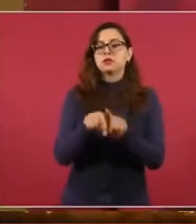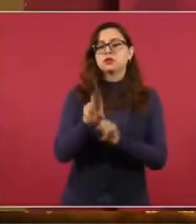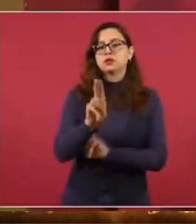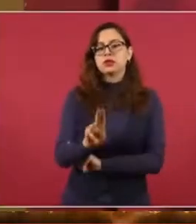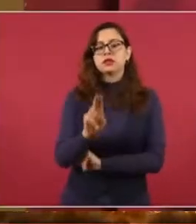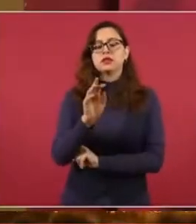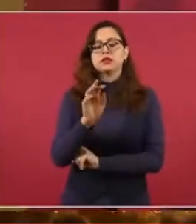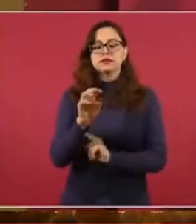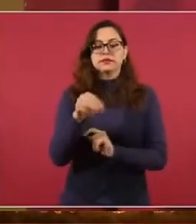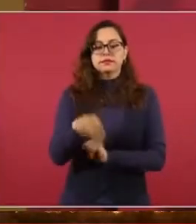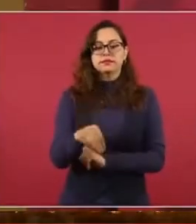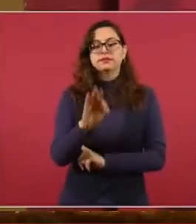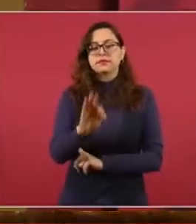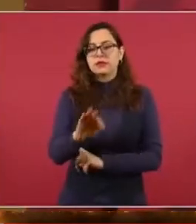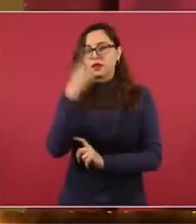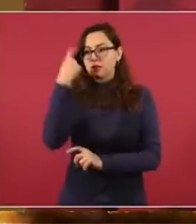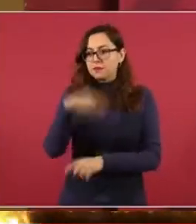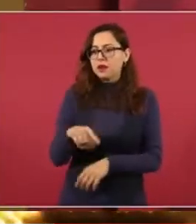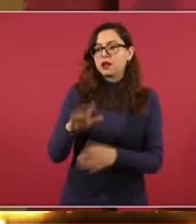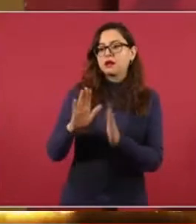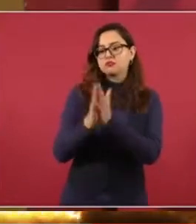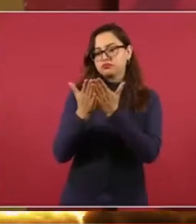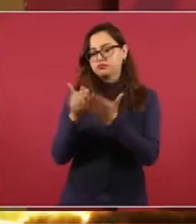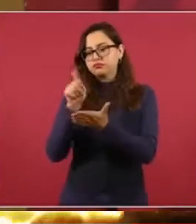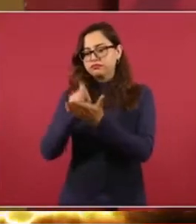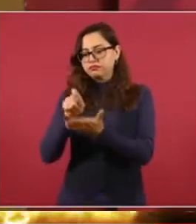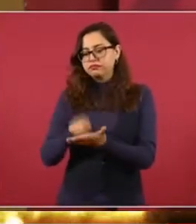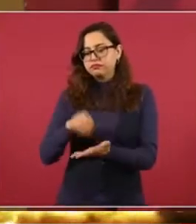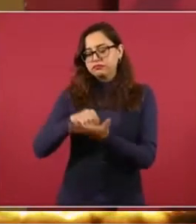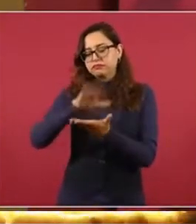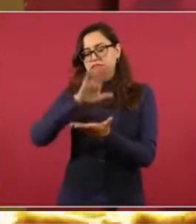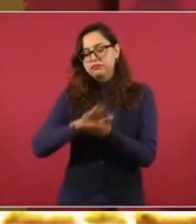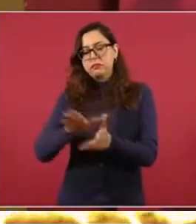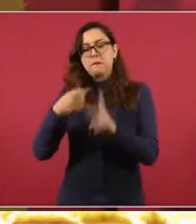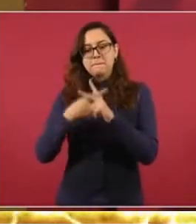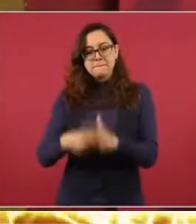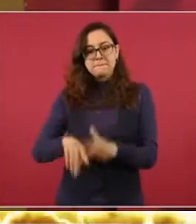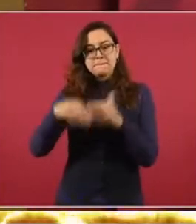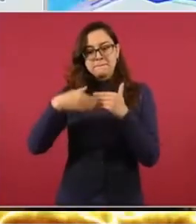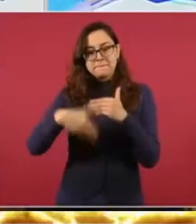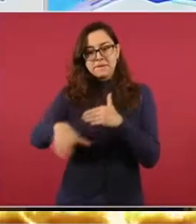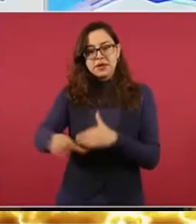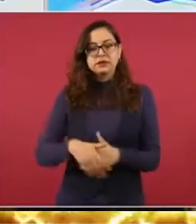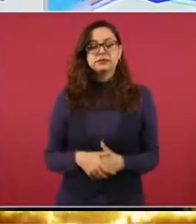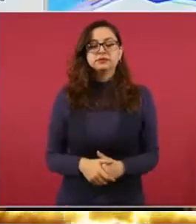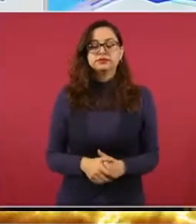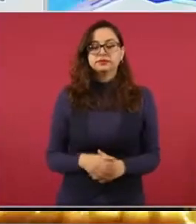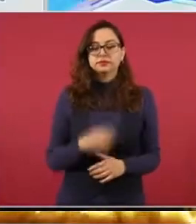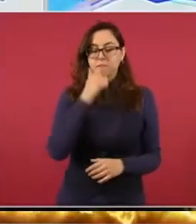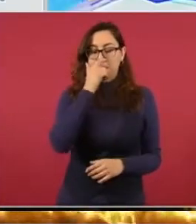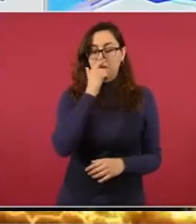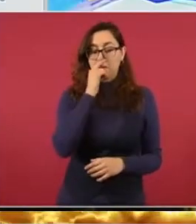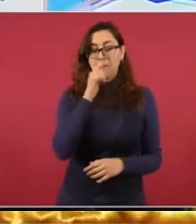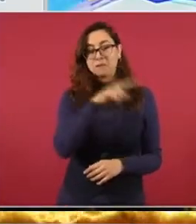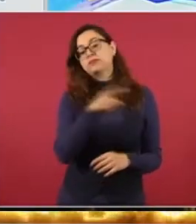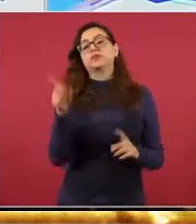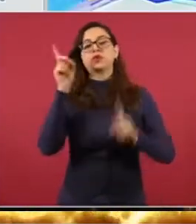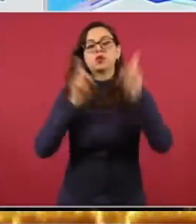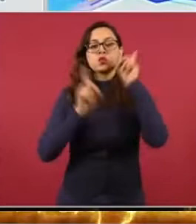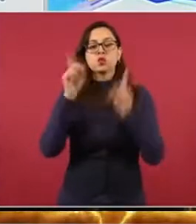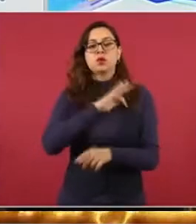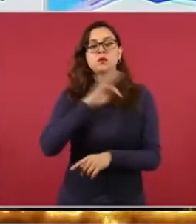turno e iniciar la parte de atención médica. La siguiente, por favor. Tenemos también este número de dudas, 800-623